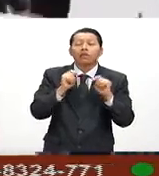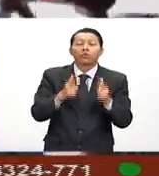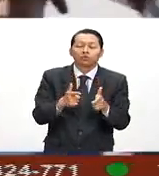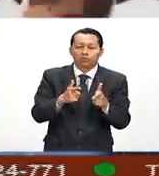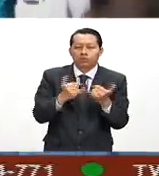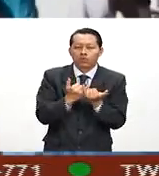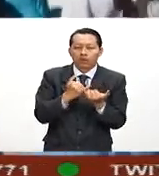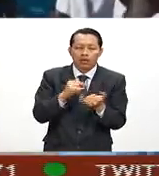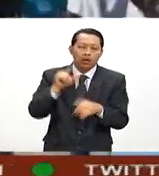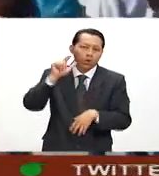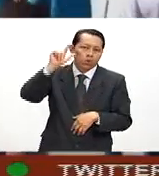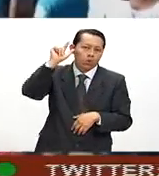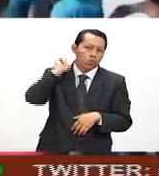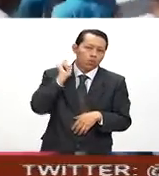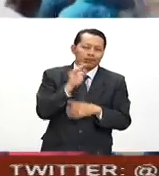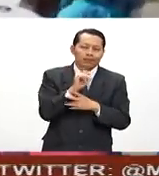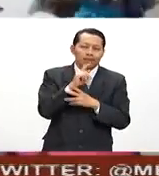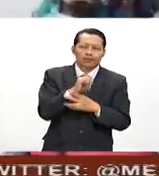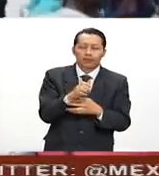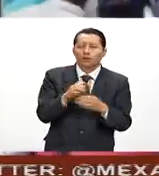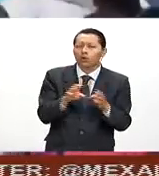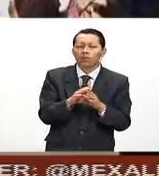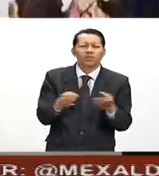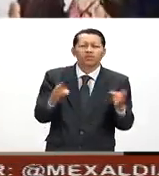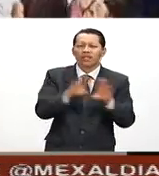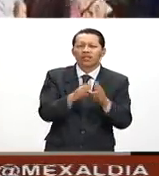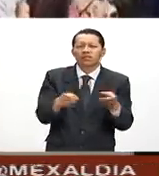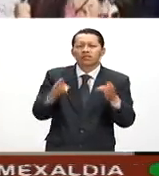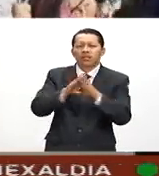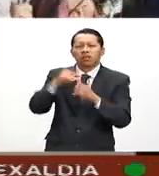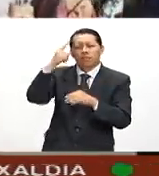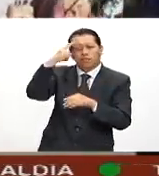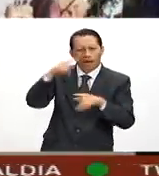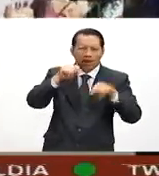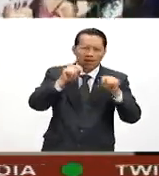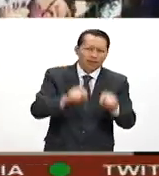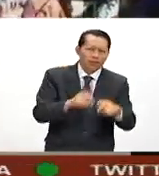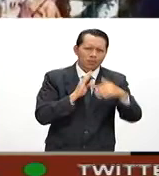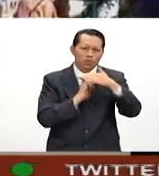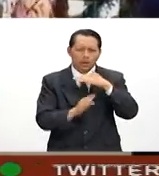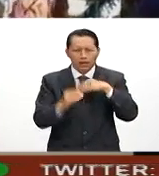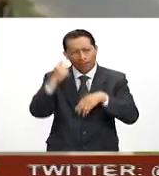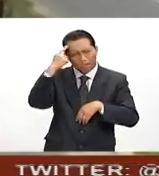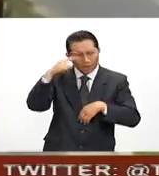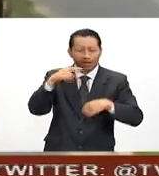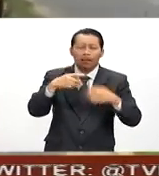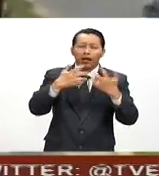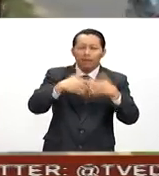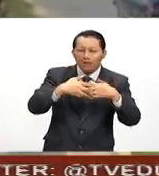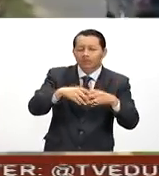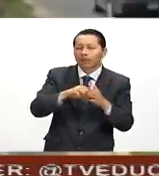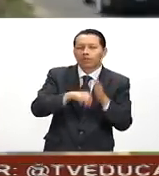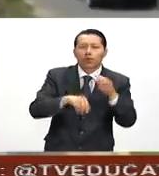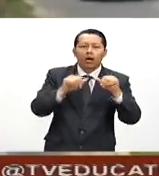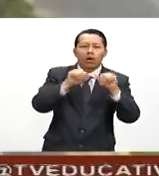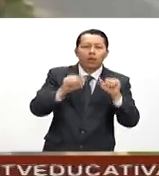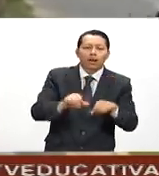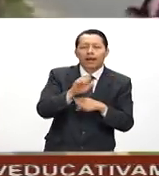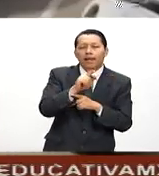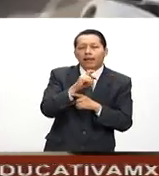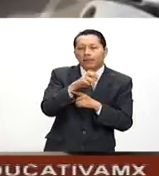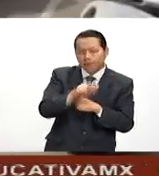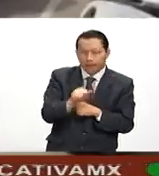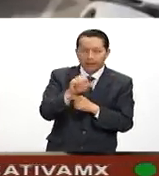el lunes, la CENTE ha cerrado los accesos a tiendas y bodegas de empresas nacionales y transnacionales como ahorrará Electra,